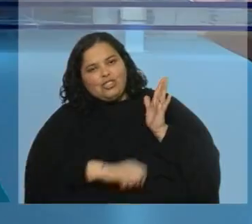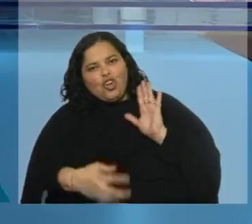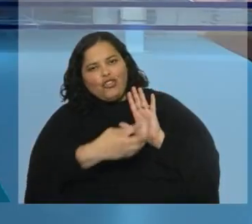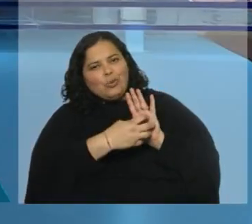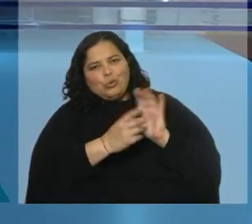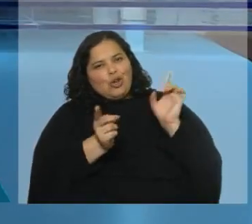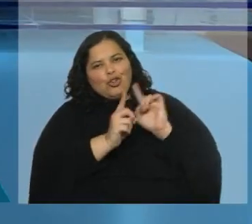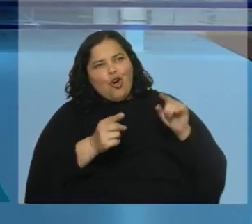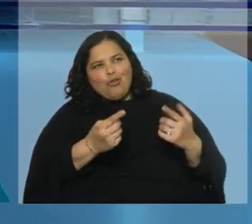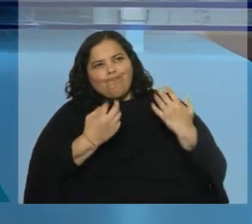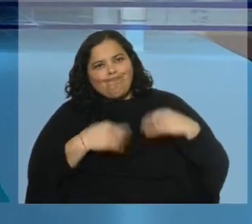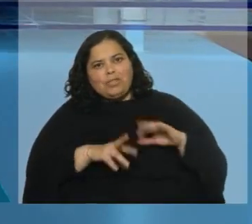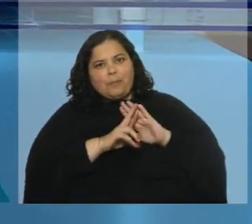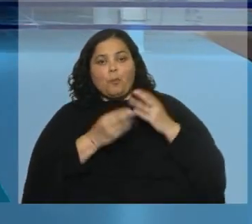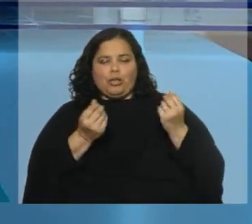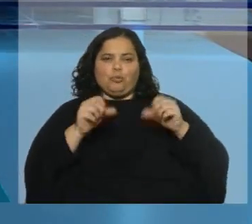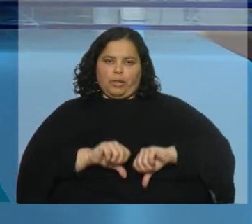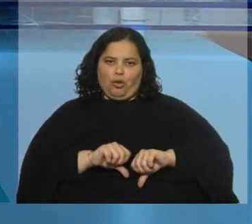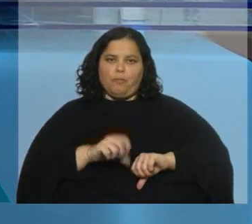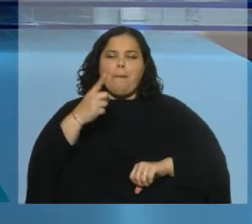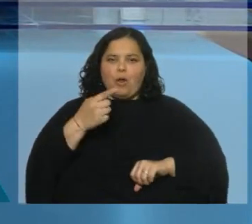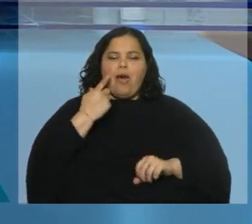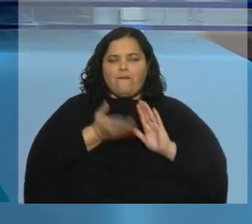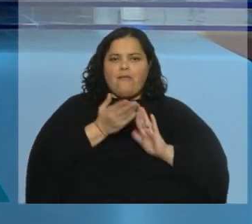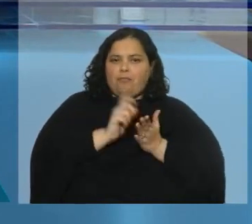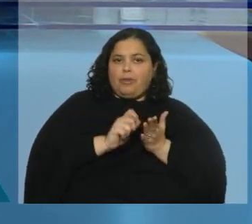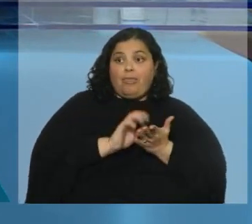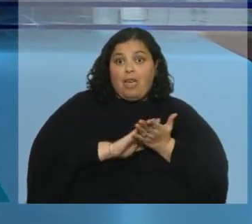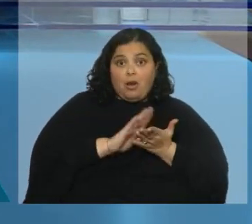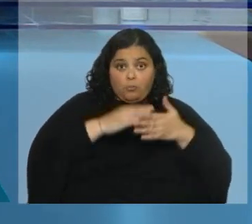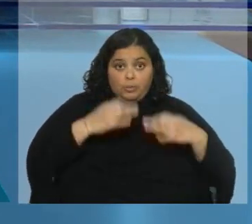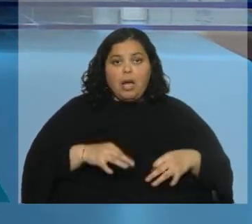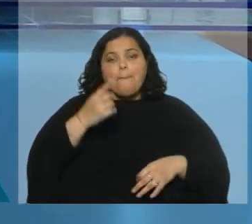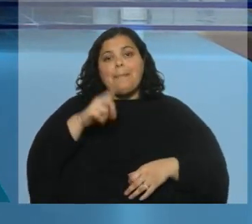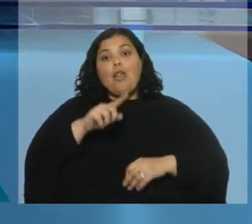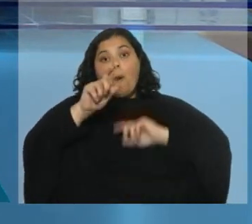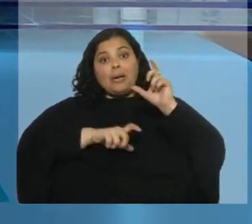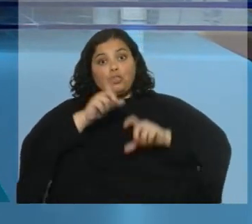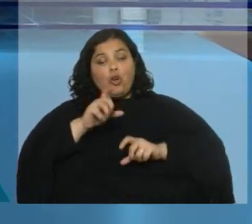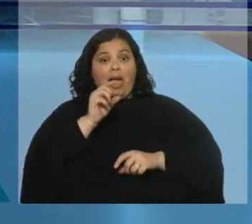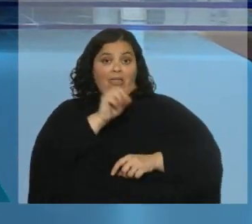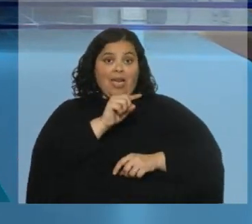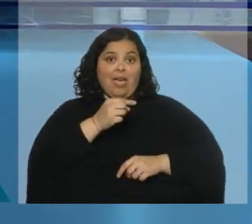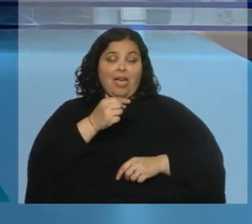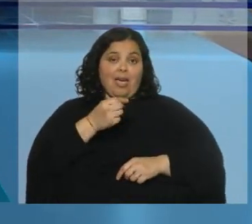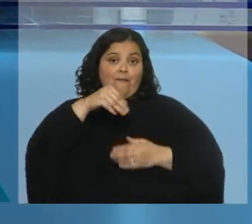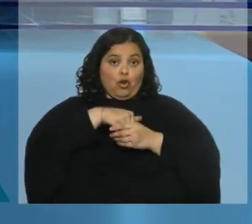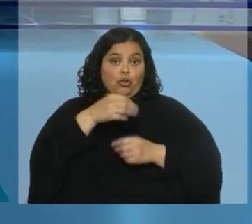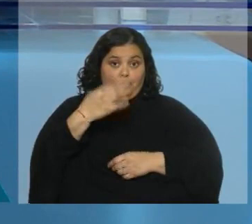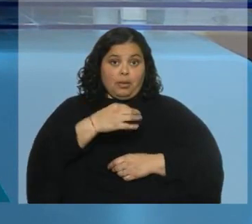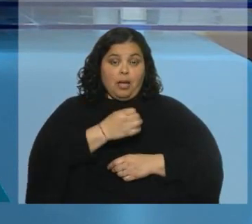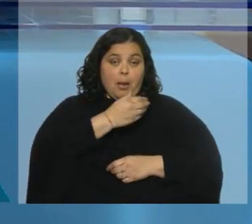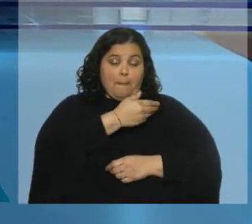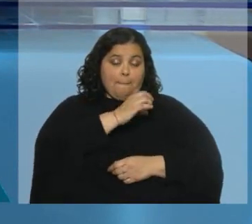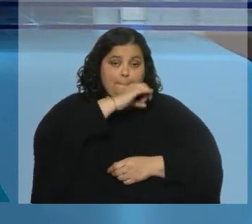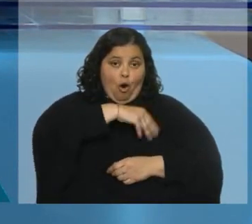Bien. Los partidarios de Boric dicen que esto es una derrota en las urnas desde el punto de vista de esta